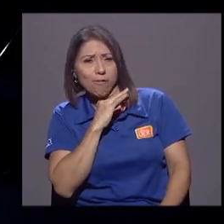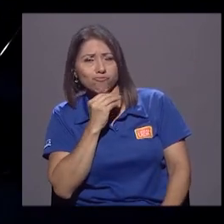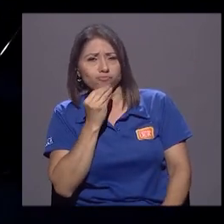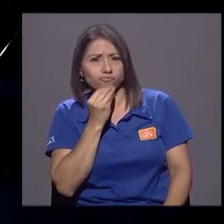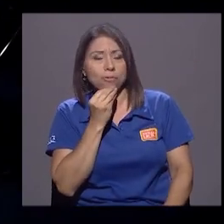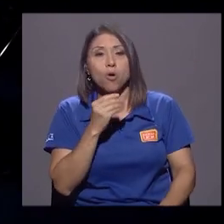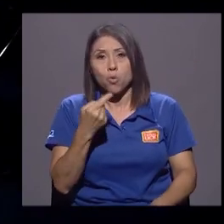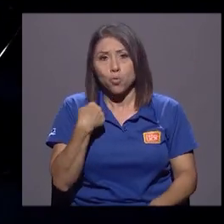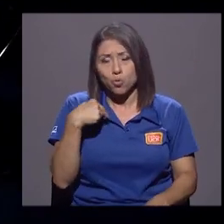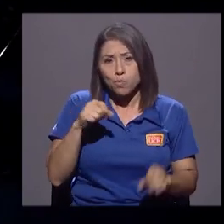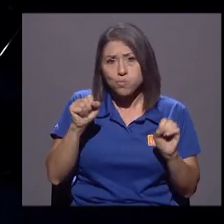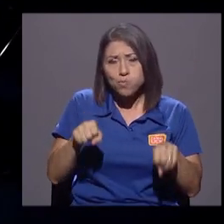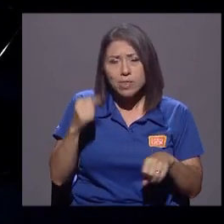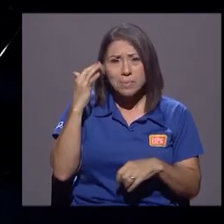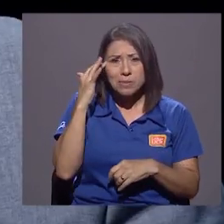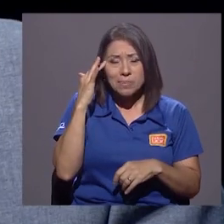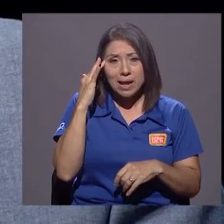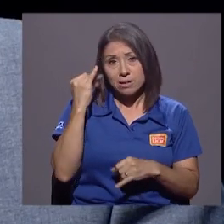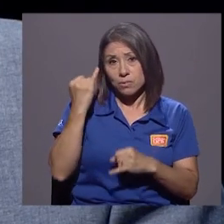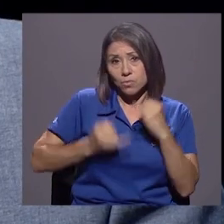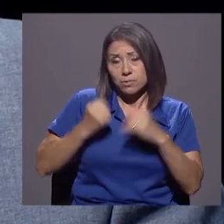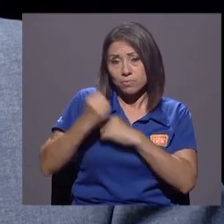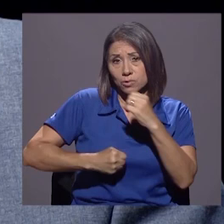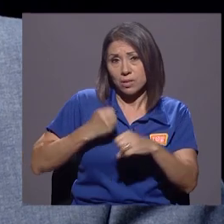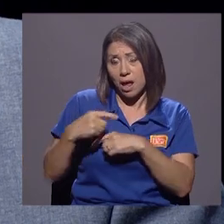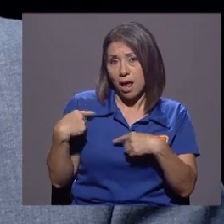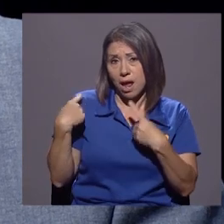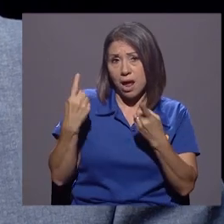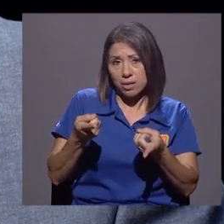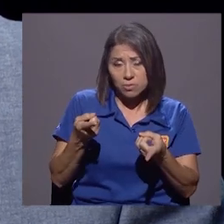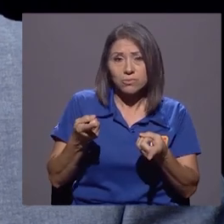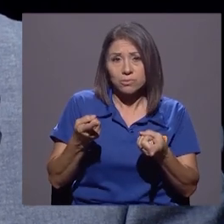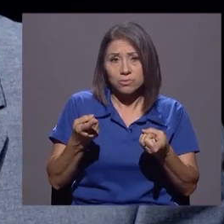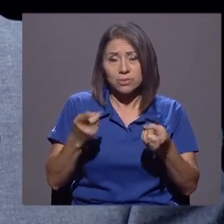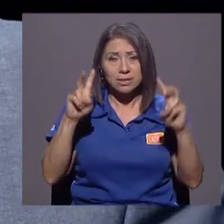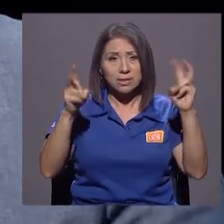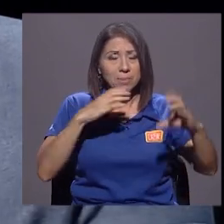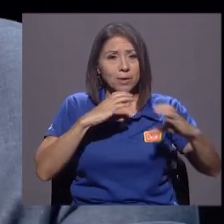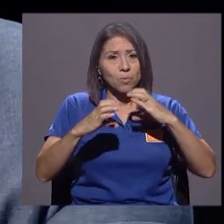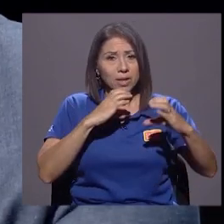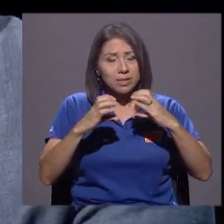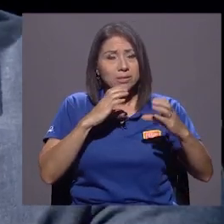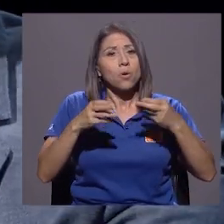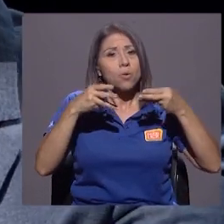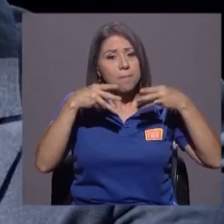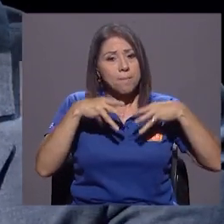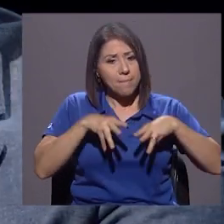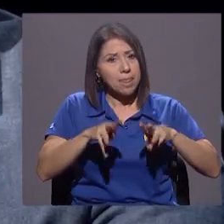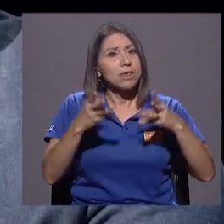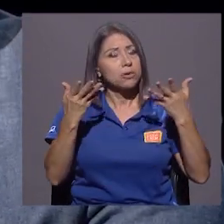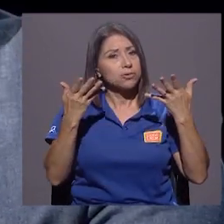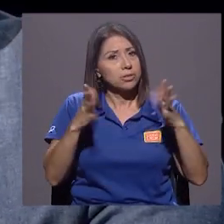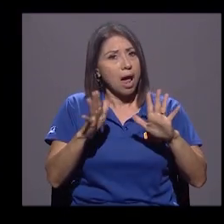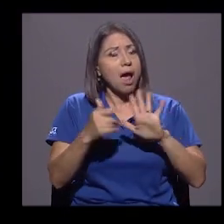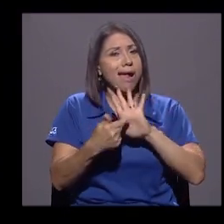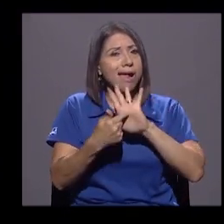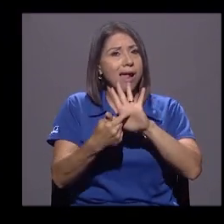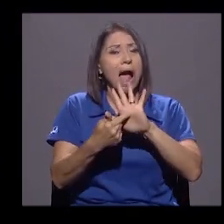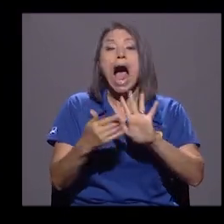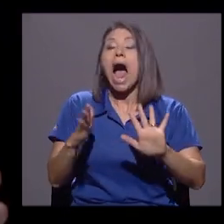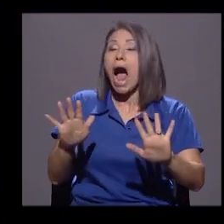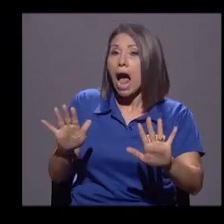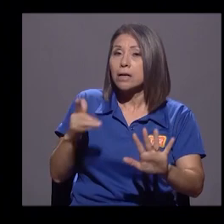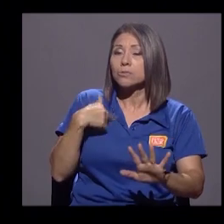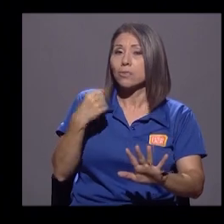preocupar, y sobre todo porque en los últimos años esa afectación en materia de comunicación, los medios sí lo han hecho saber. Ah, bueno, había entendido